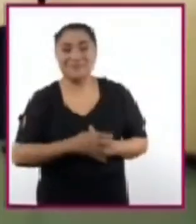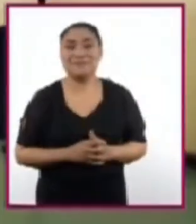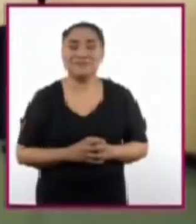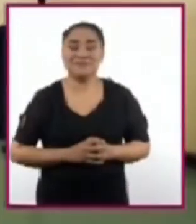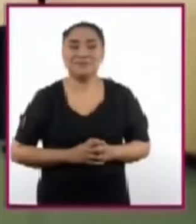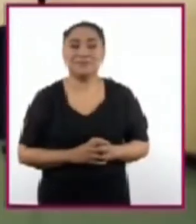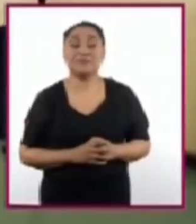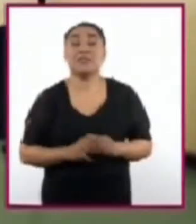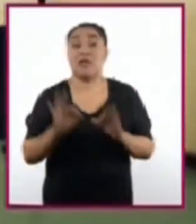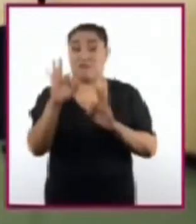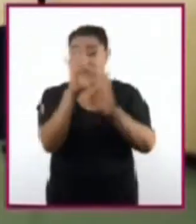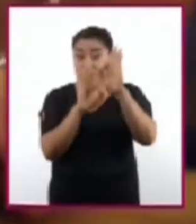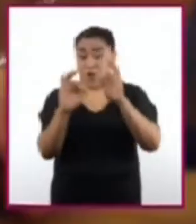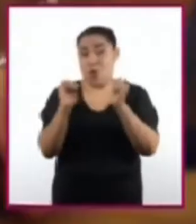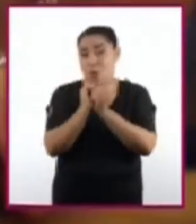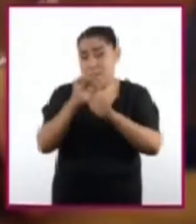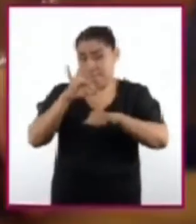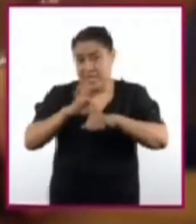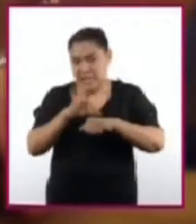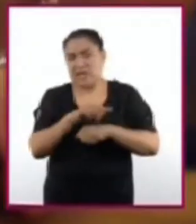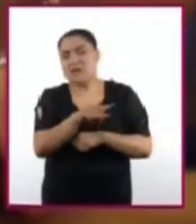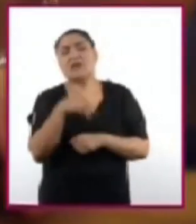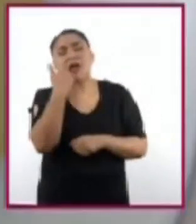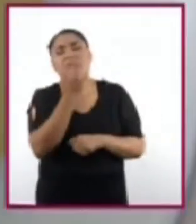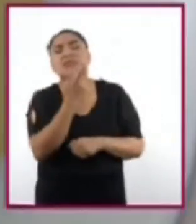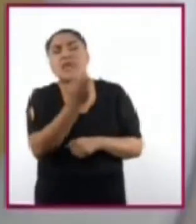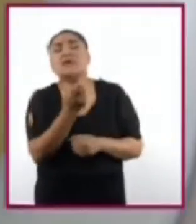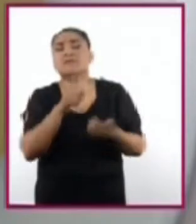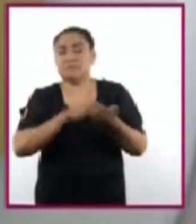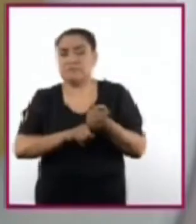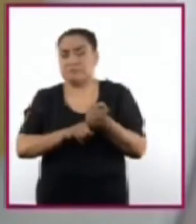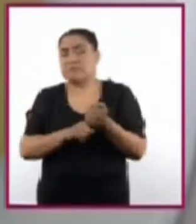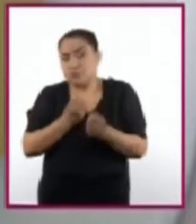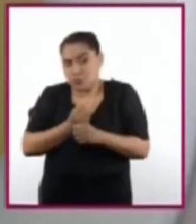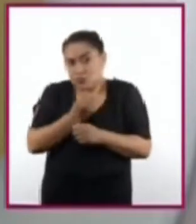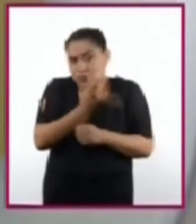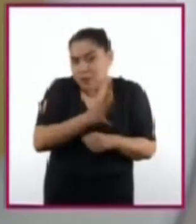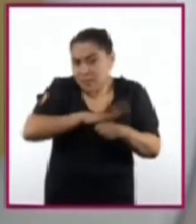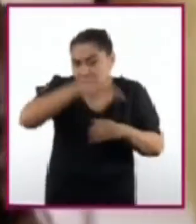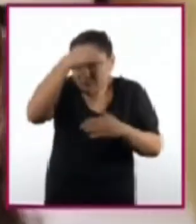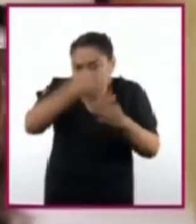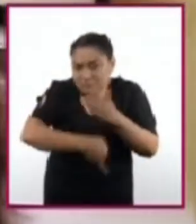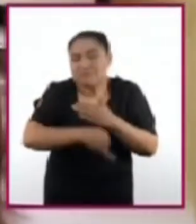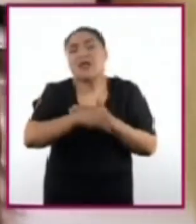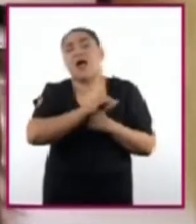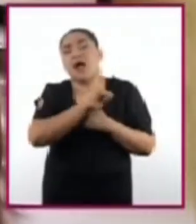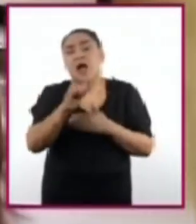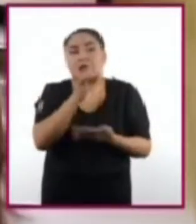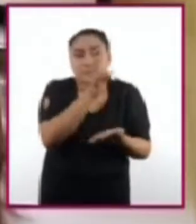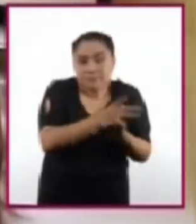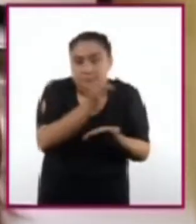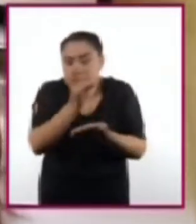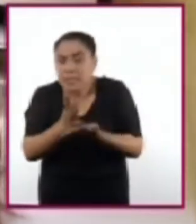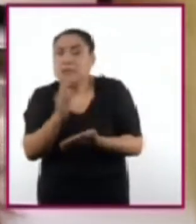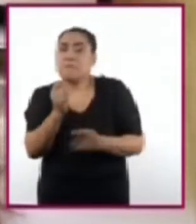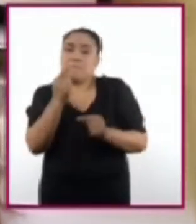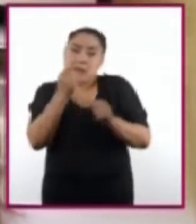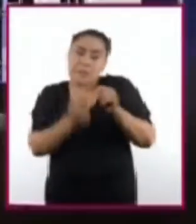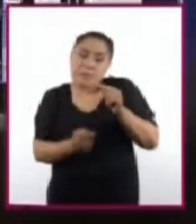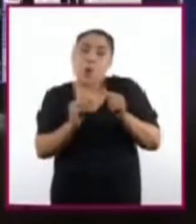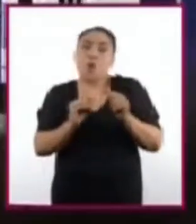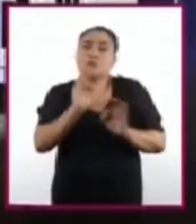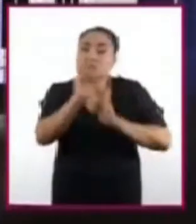La física médica consiste en la aplicación de los conocimientos de la física en el diagnóstico, prevención y tratamiento de las